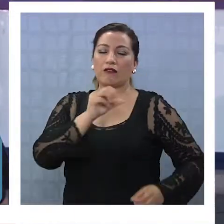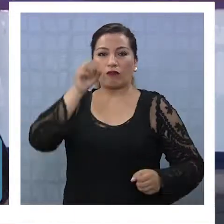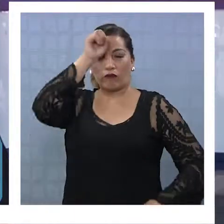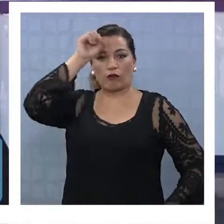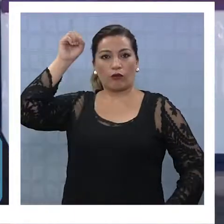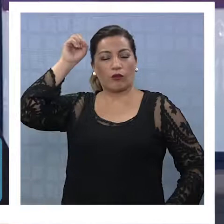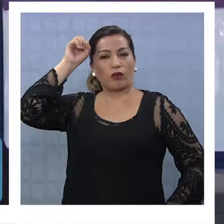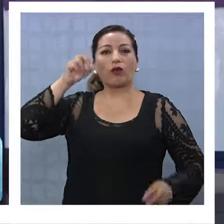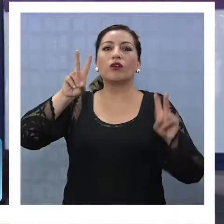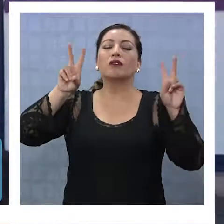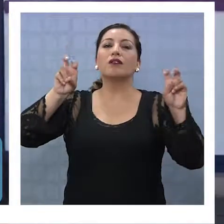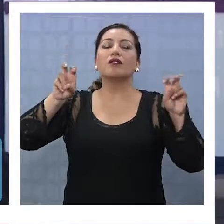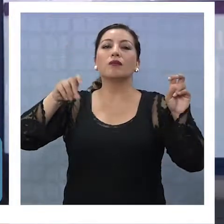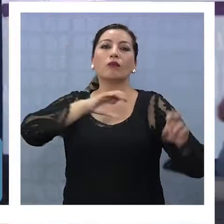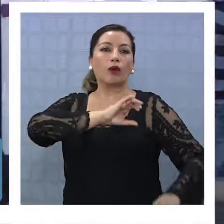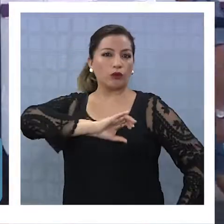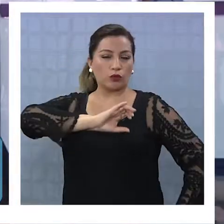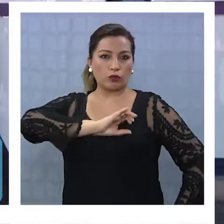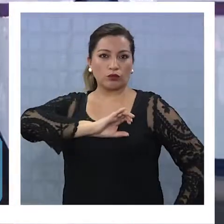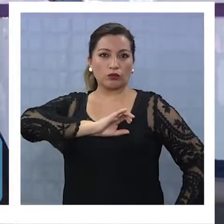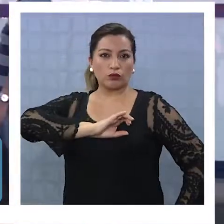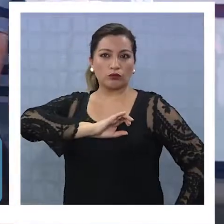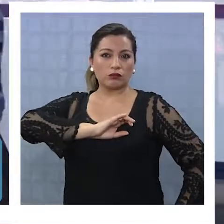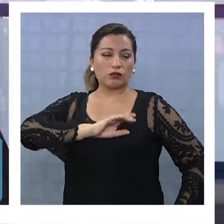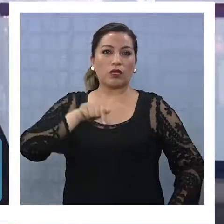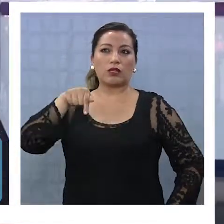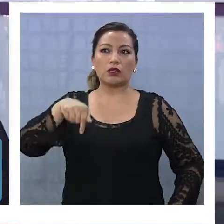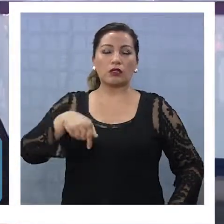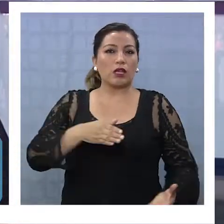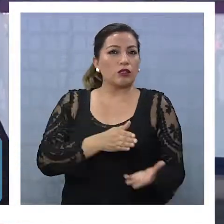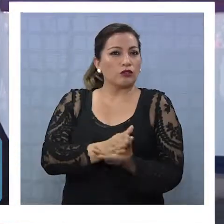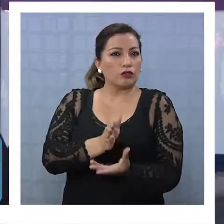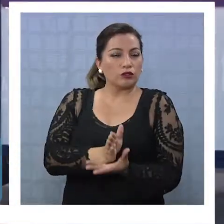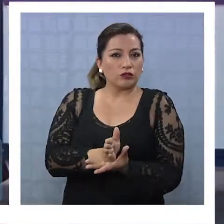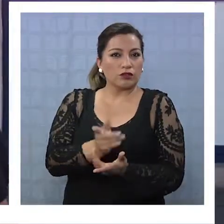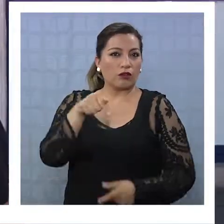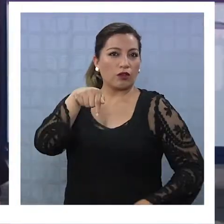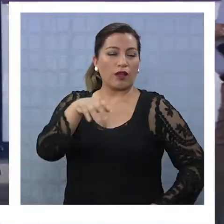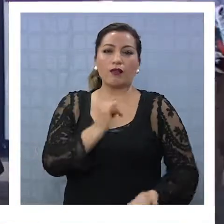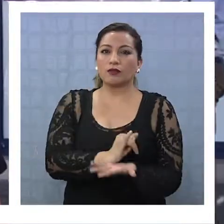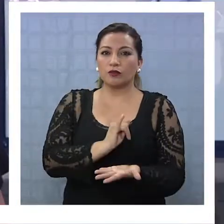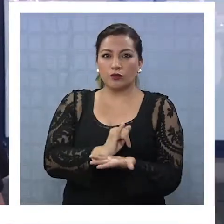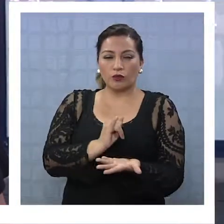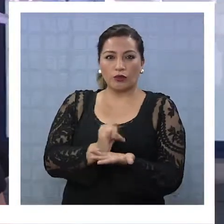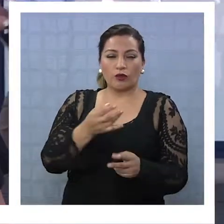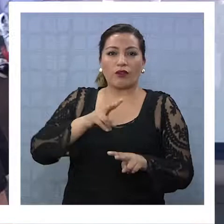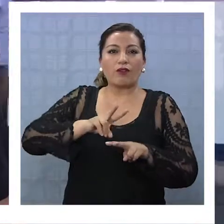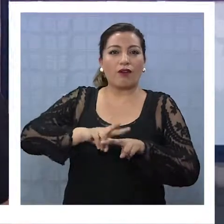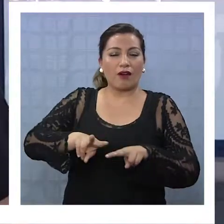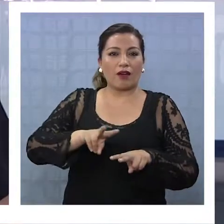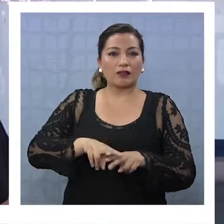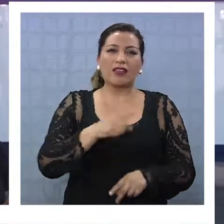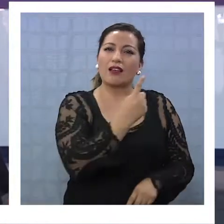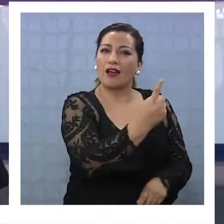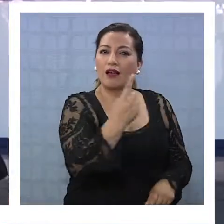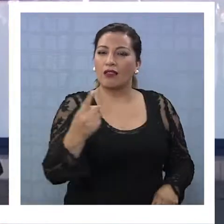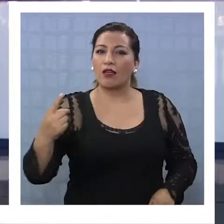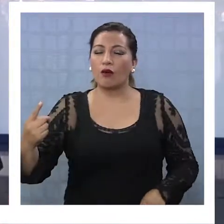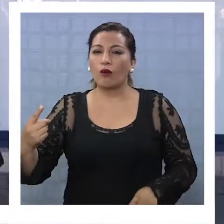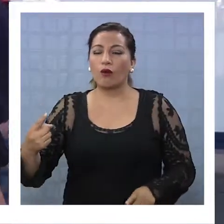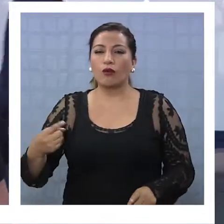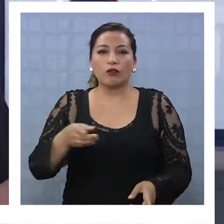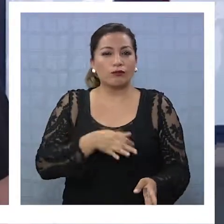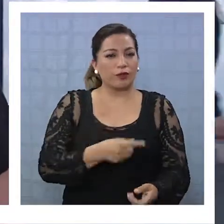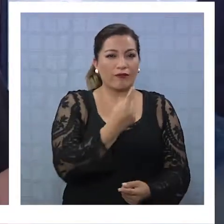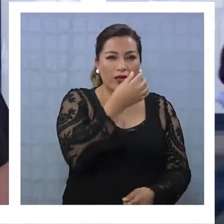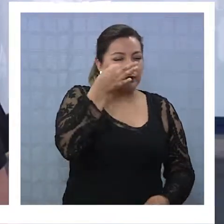General del Cuerpo Bombero, va a abrir un proceso de disciplina, en la cual el Consejo Superior de Disciplina de la Institución realizará caso